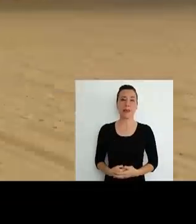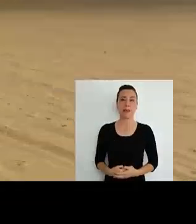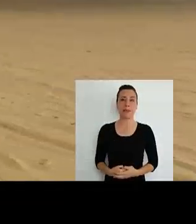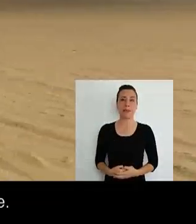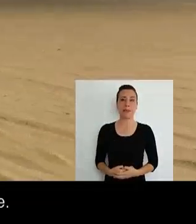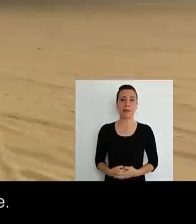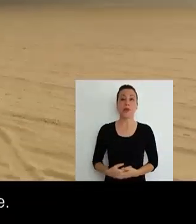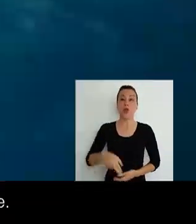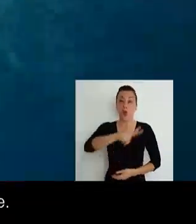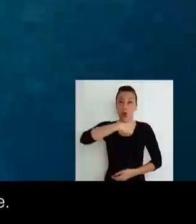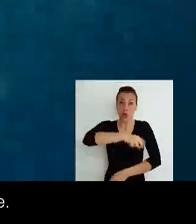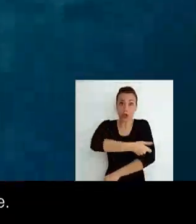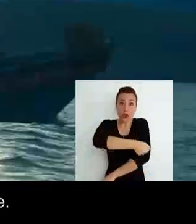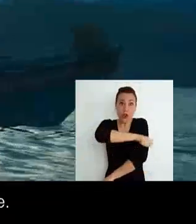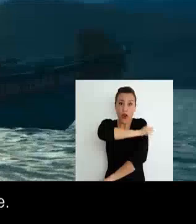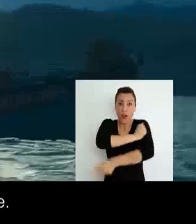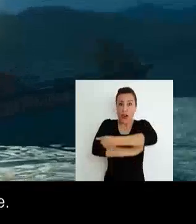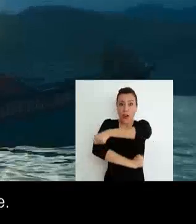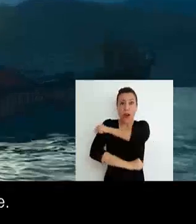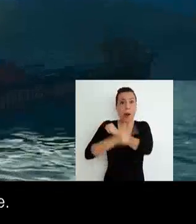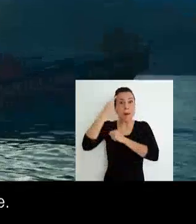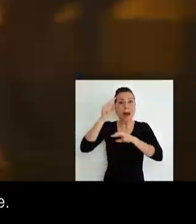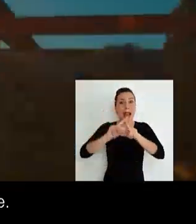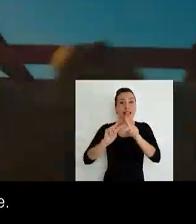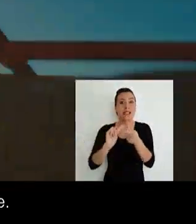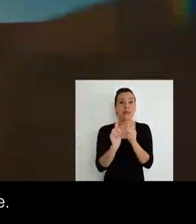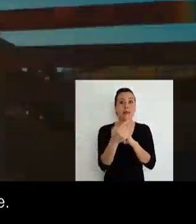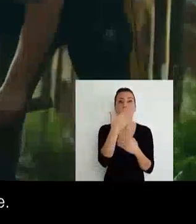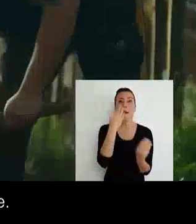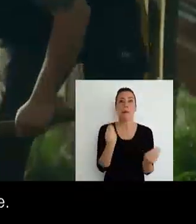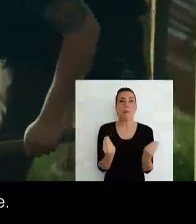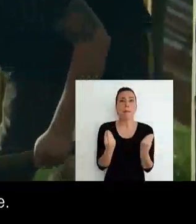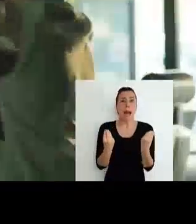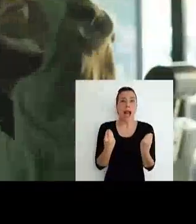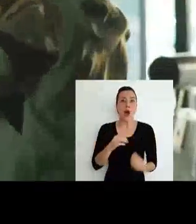y mantén vigente.